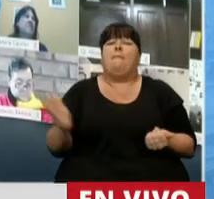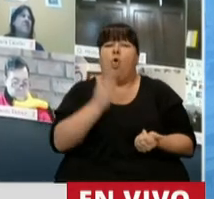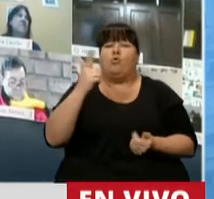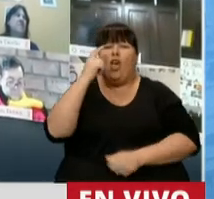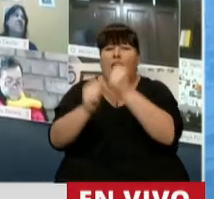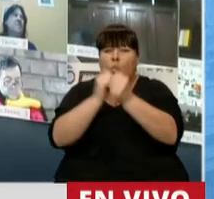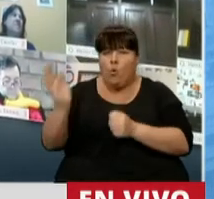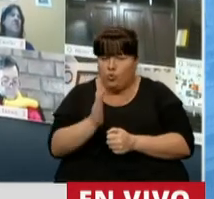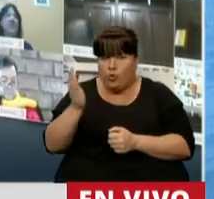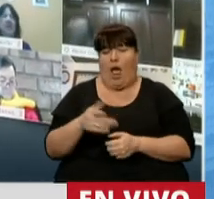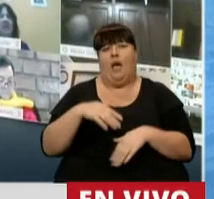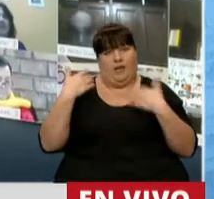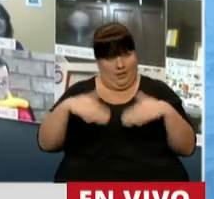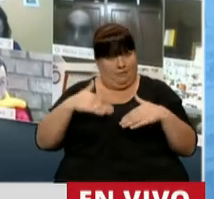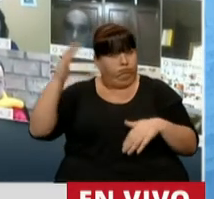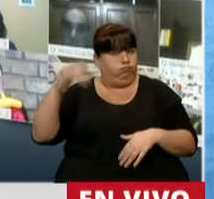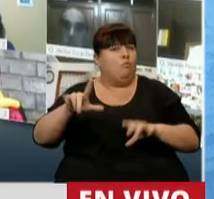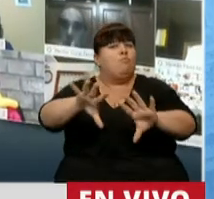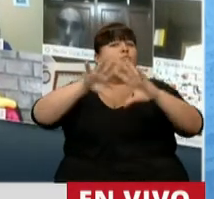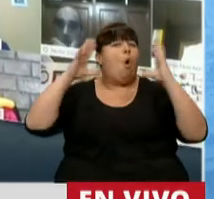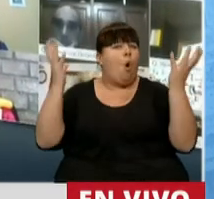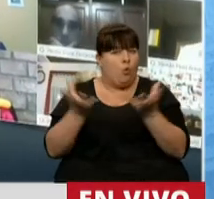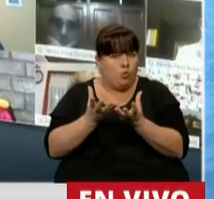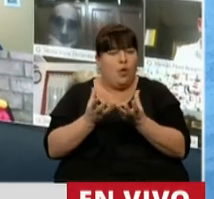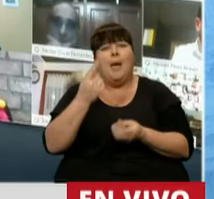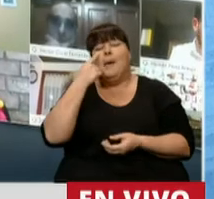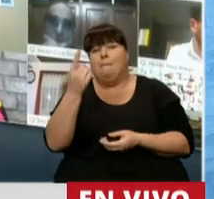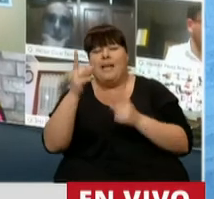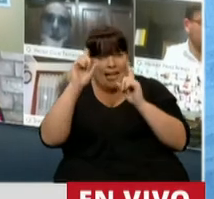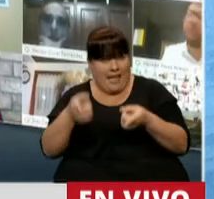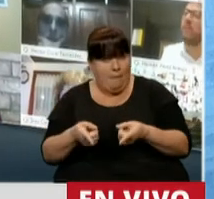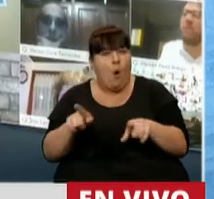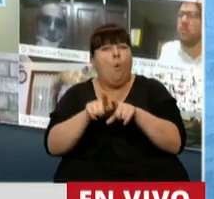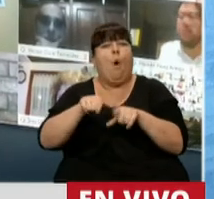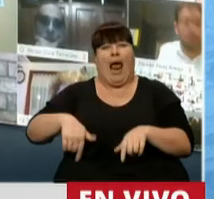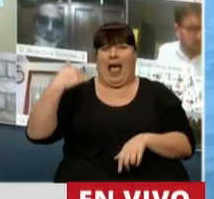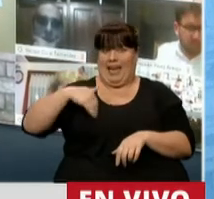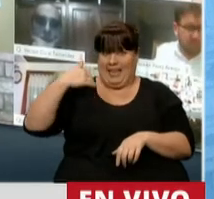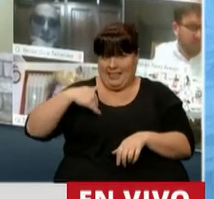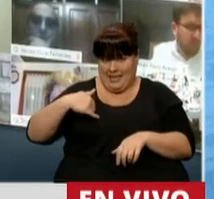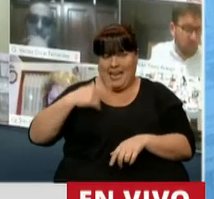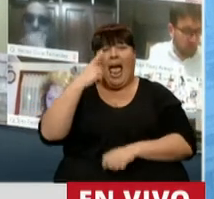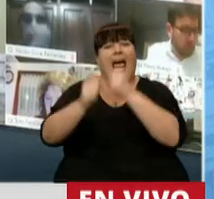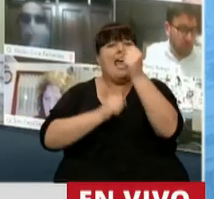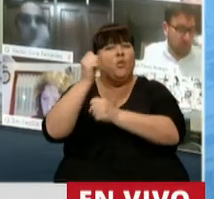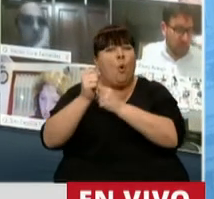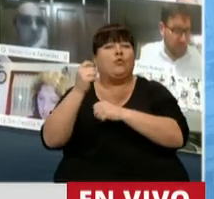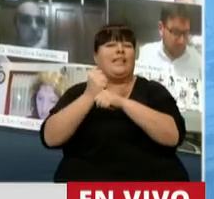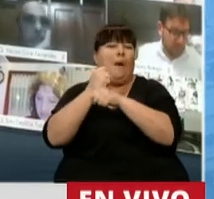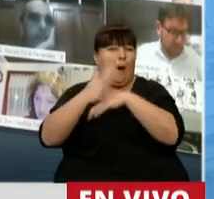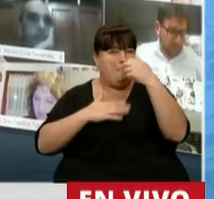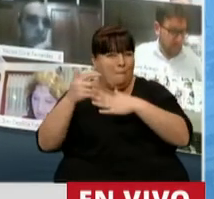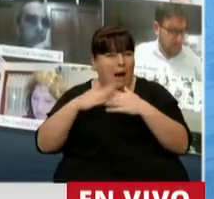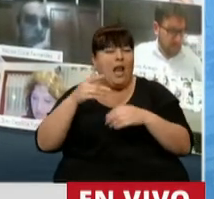industrial, que han sido muy fuertes en todo el mundo, y nos fijamos que, así como en Argentina la industria manufacturera